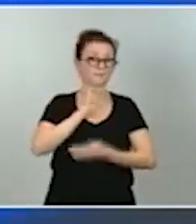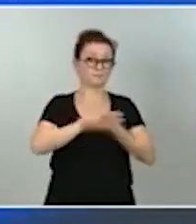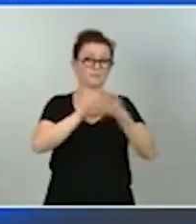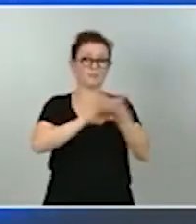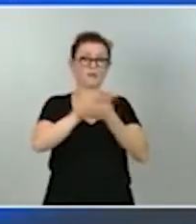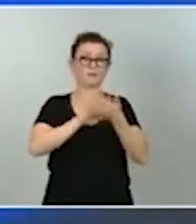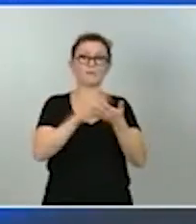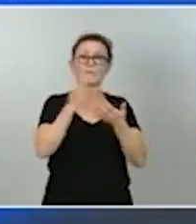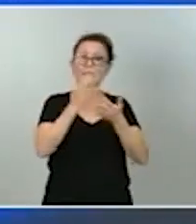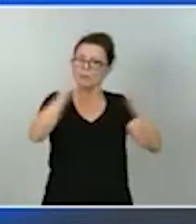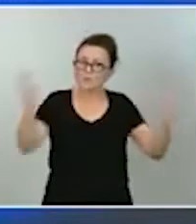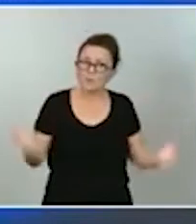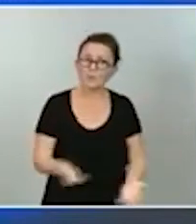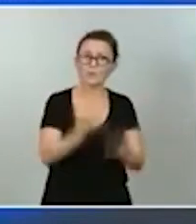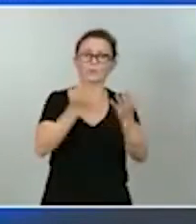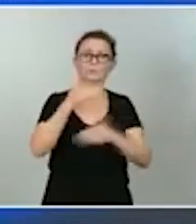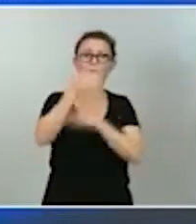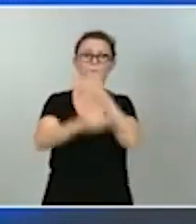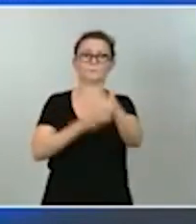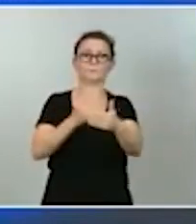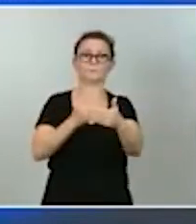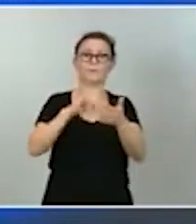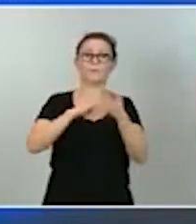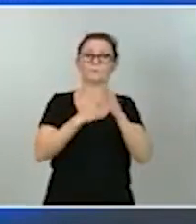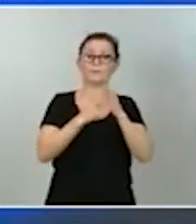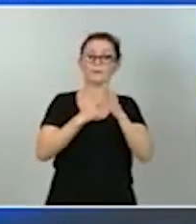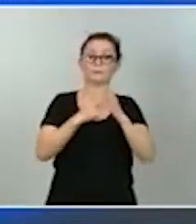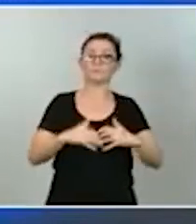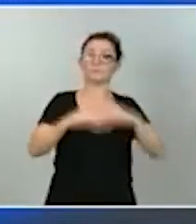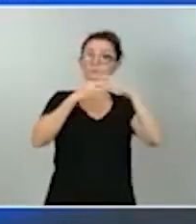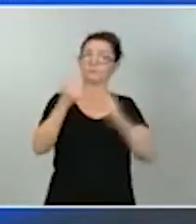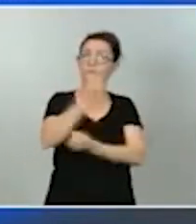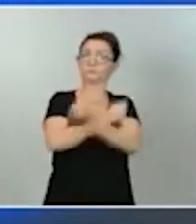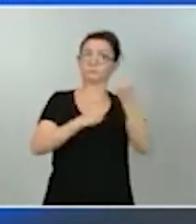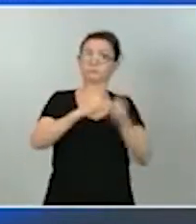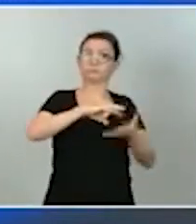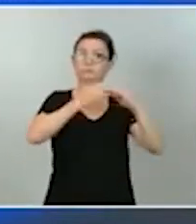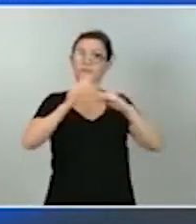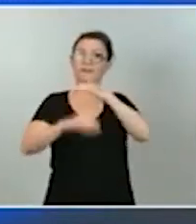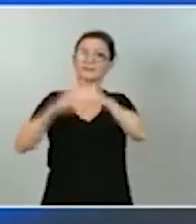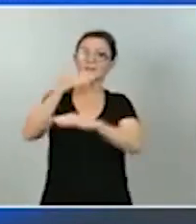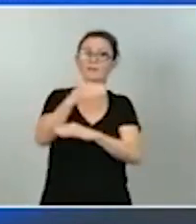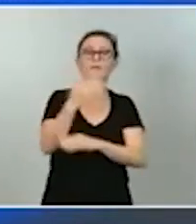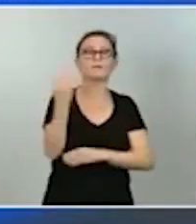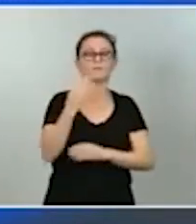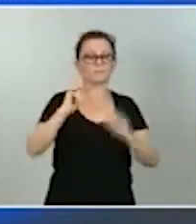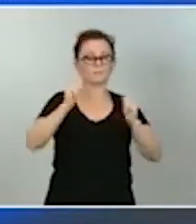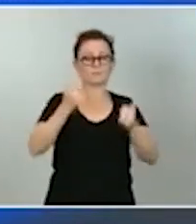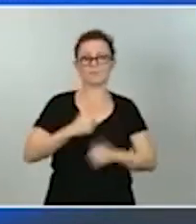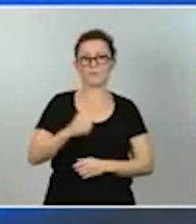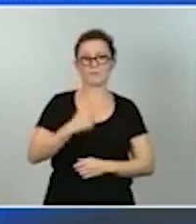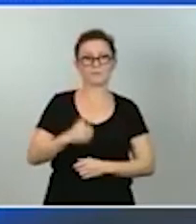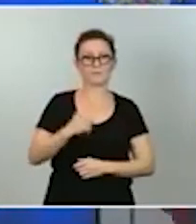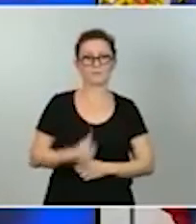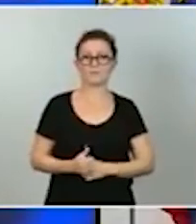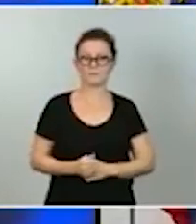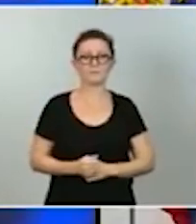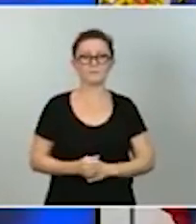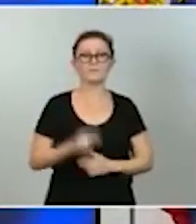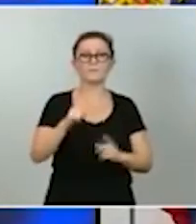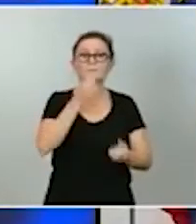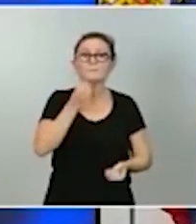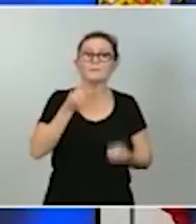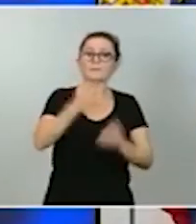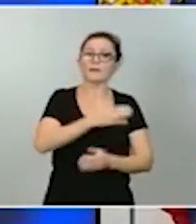es imprescindible que el Plan de Recuperación, Transformación y Resiliencia se ponga en marcha cuanto antes. Esto es también uno de los mensajes que me gustaría